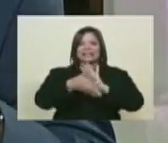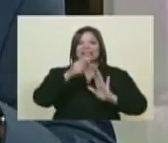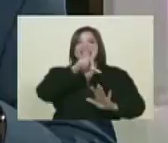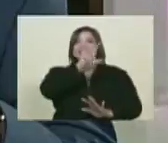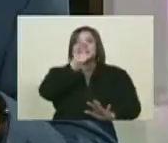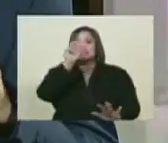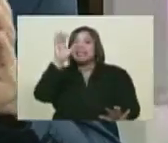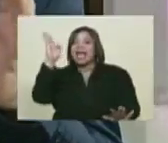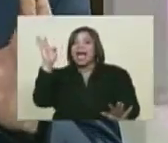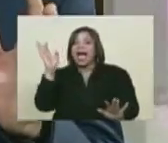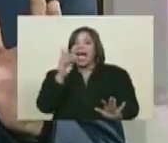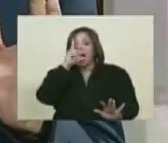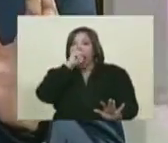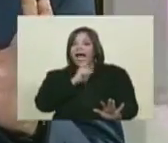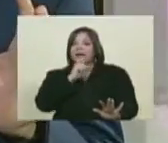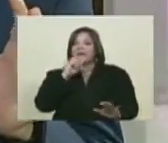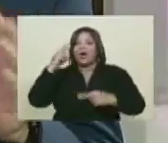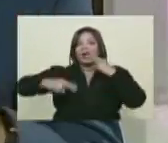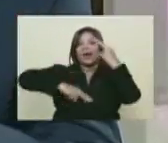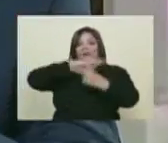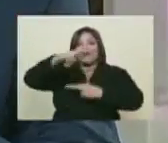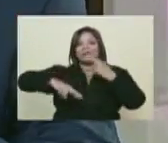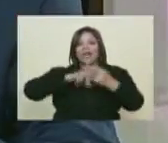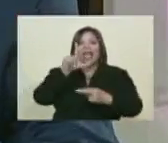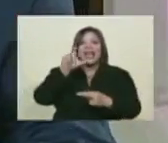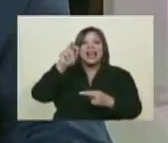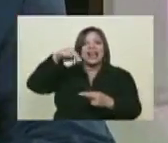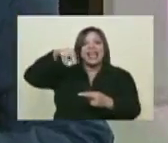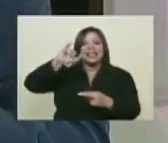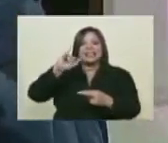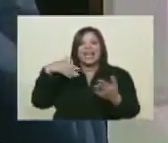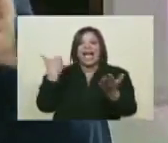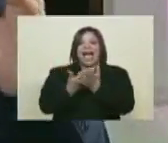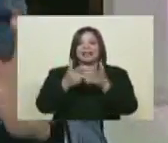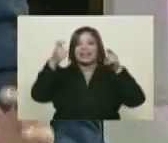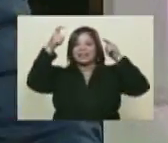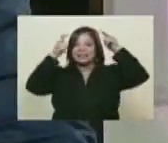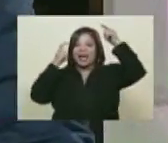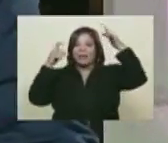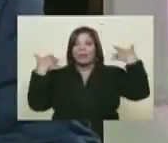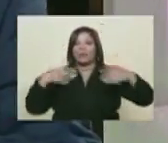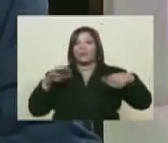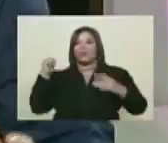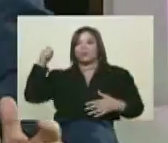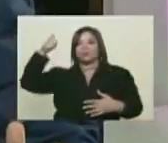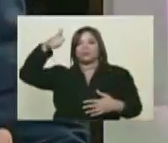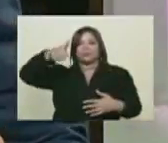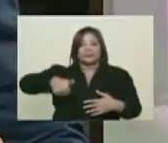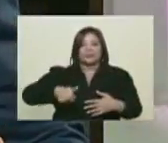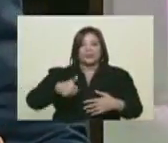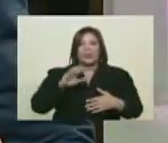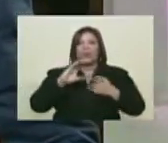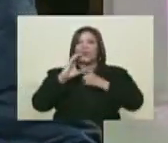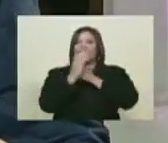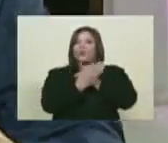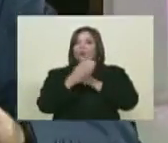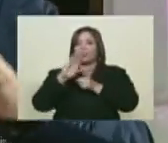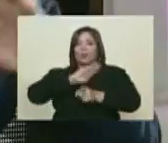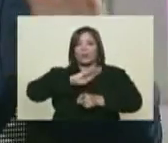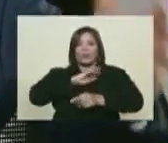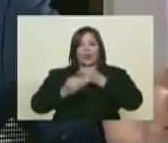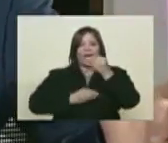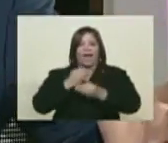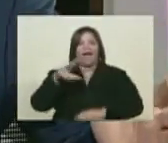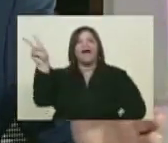años de revoluciones desde Lenin a Chávez. Esto como parte de la explosión cultural que hay hoy día en